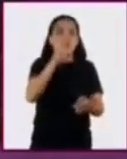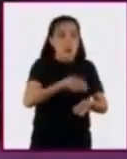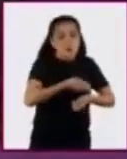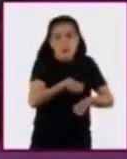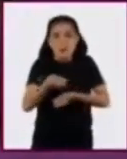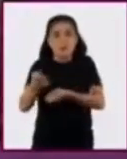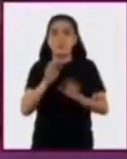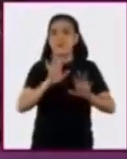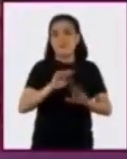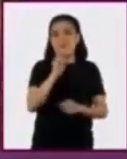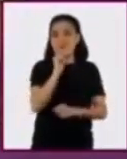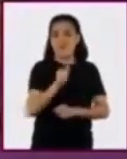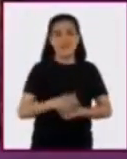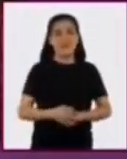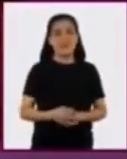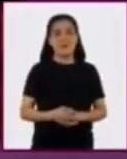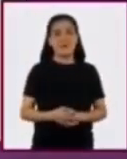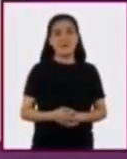todo el proceso.